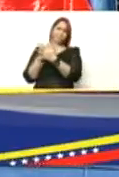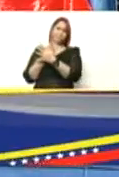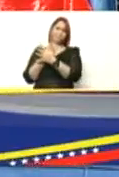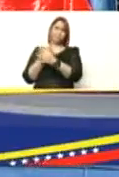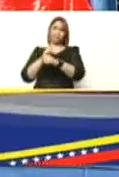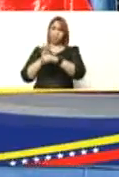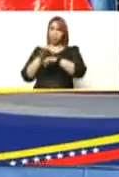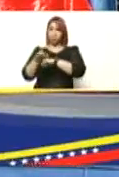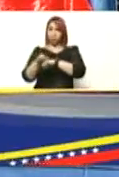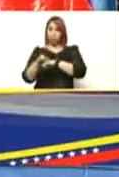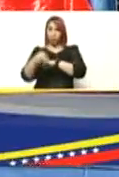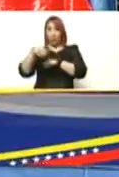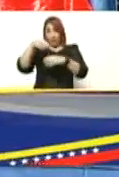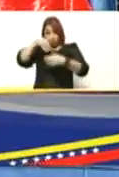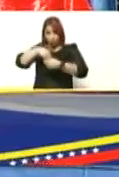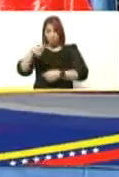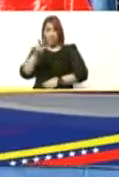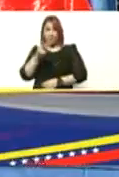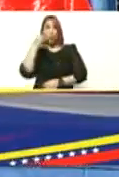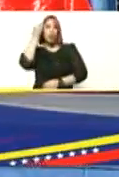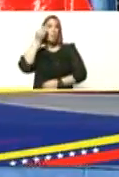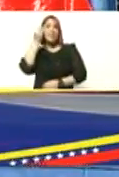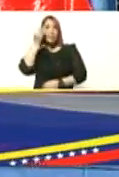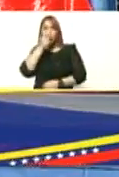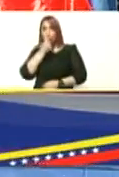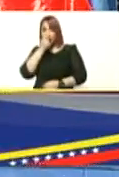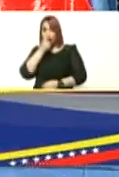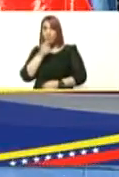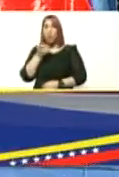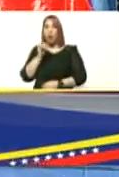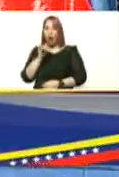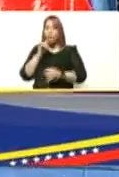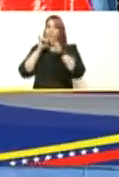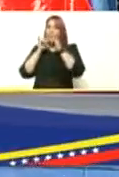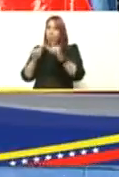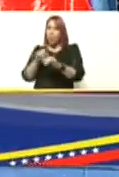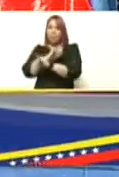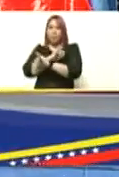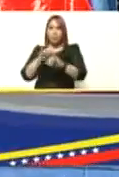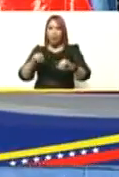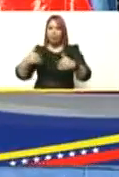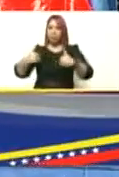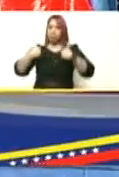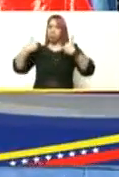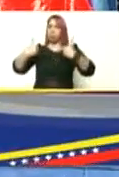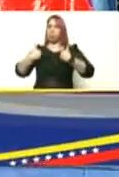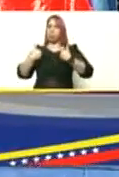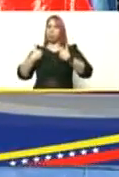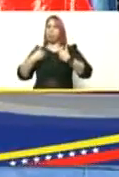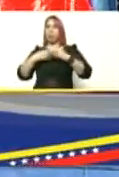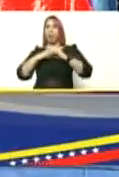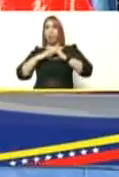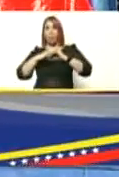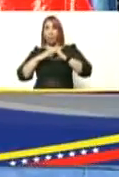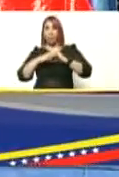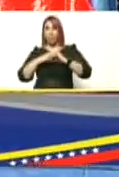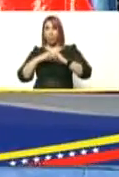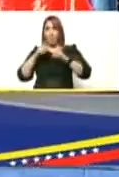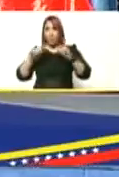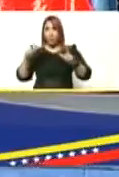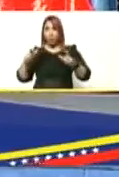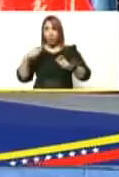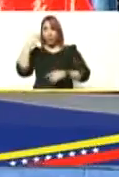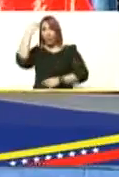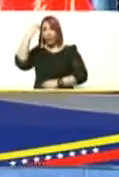en Venezuela pensando que es una gripe ya hay reportes de afectación en el tejido cardíaco en pacientes en